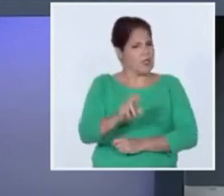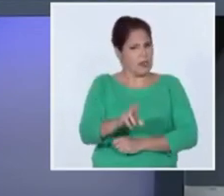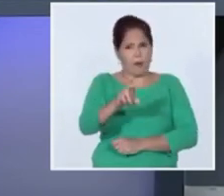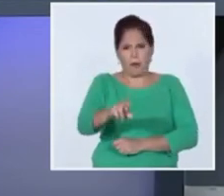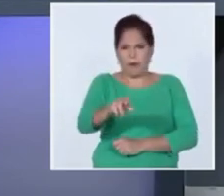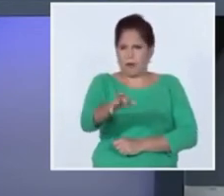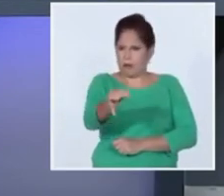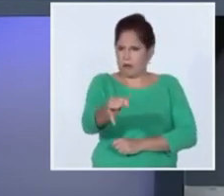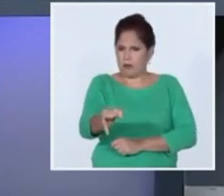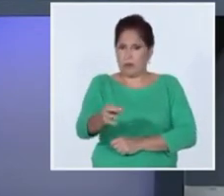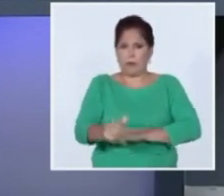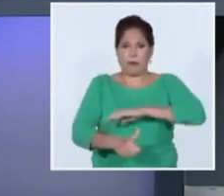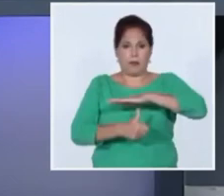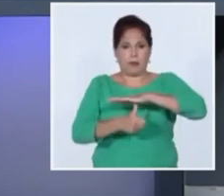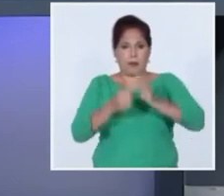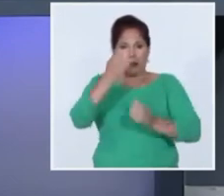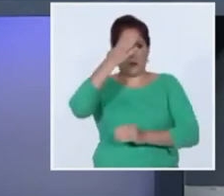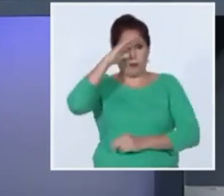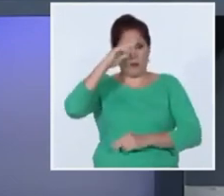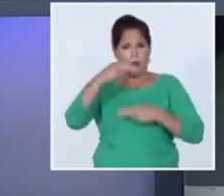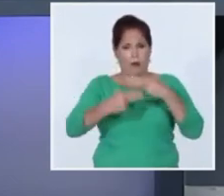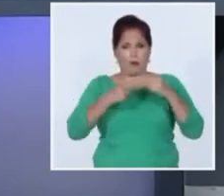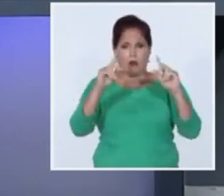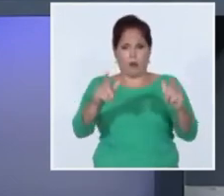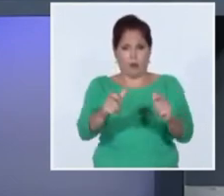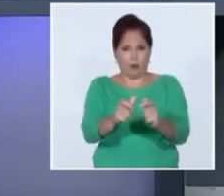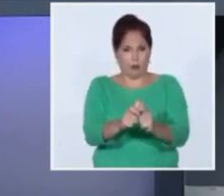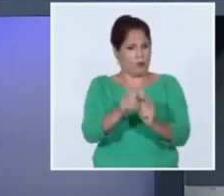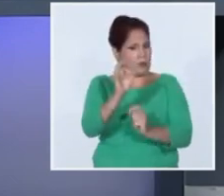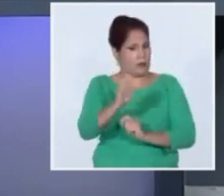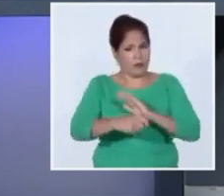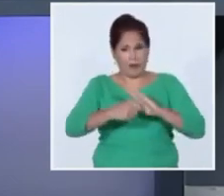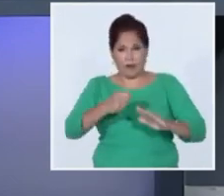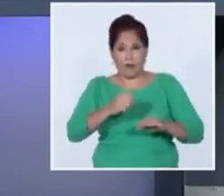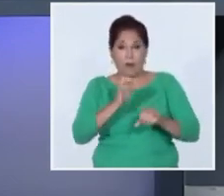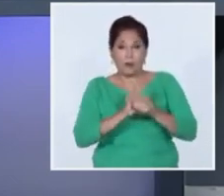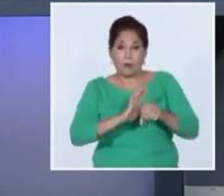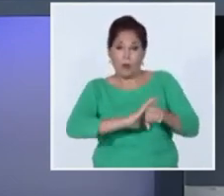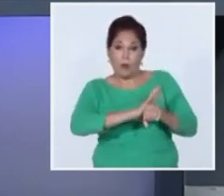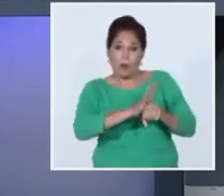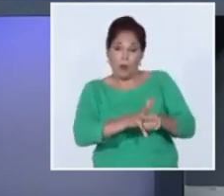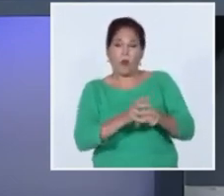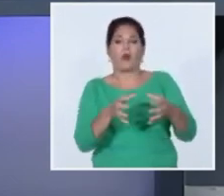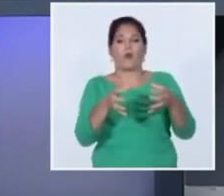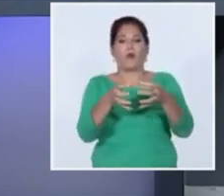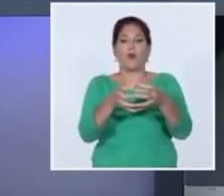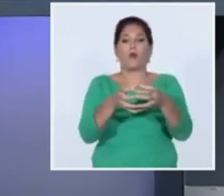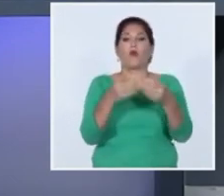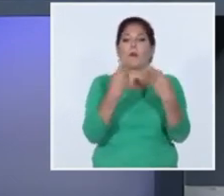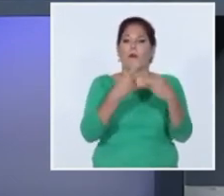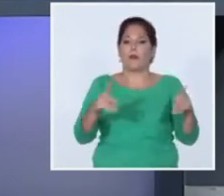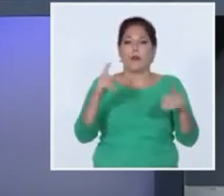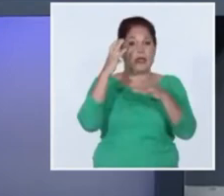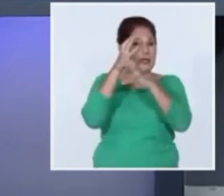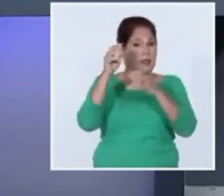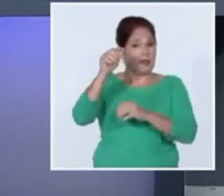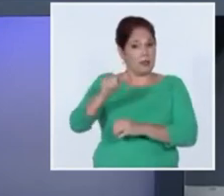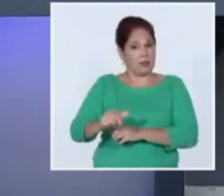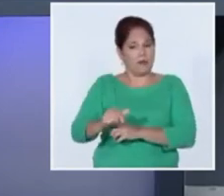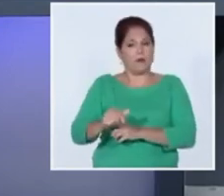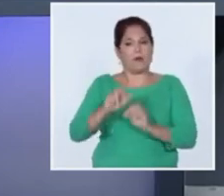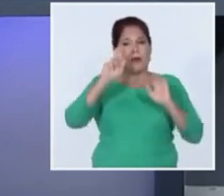secretario del comité central del partido y presidente de la república Miguel Díaz-Canel Bermúdez con el grupo de expertos de la ciencia del mensaje